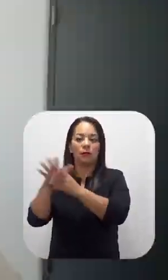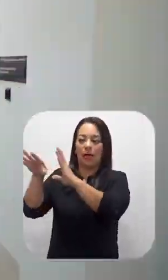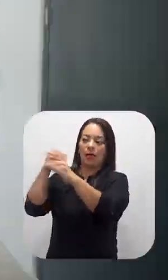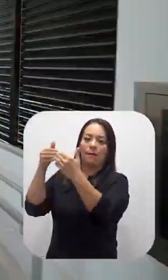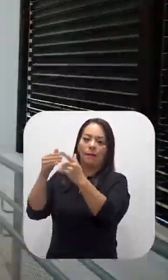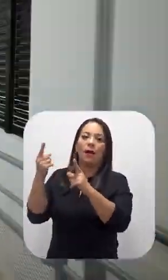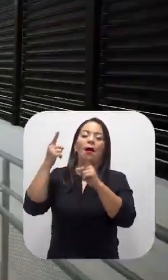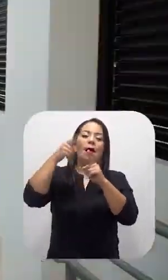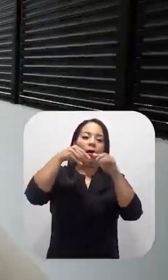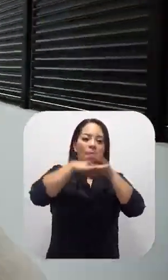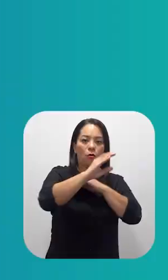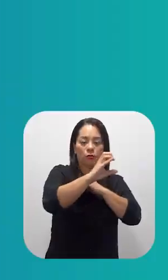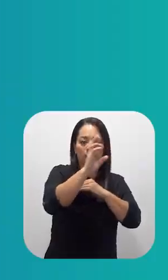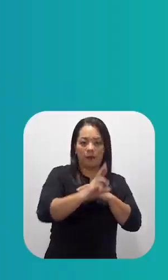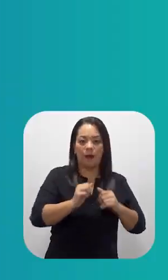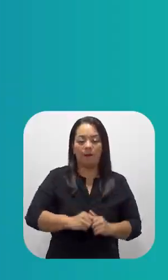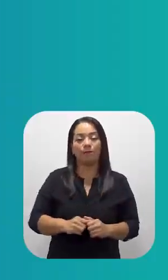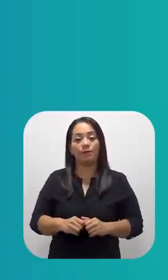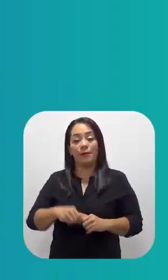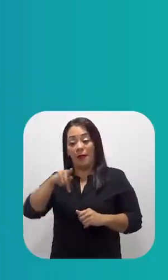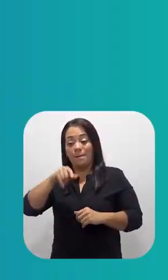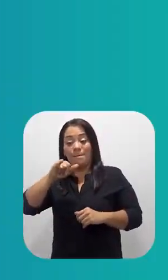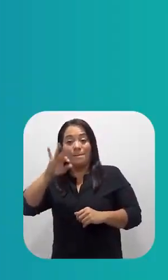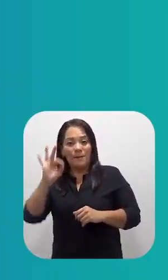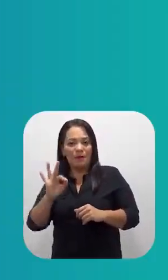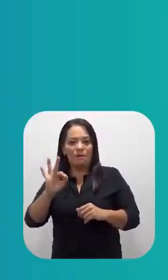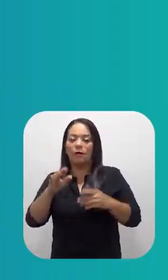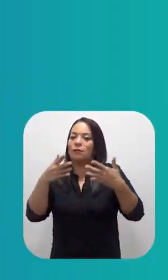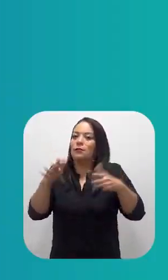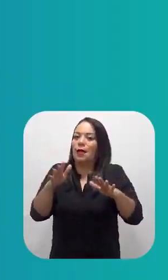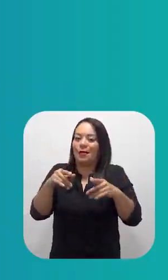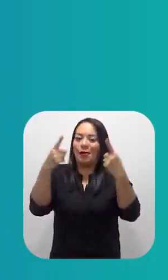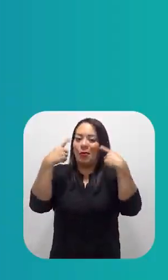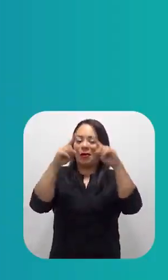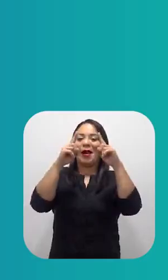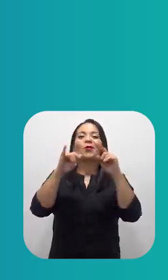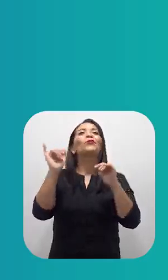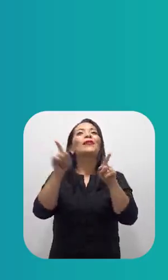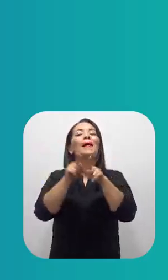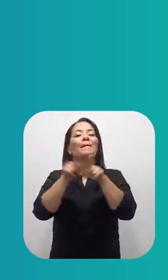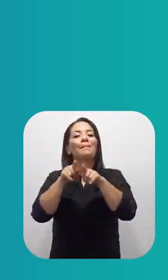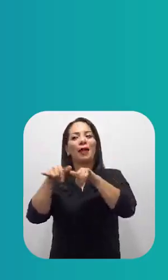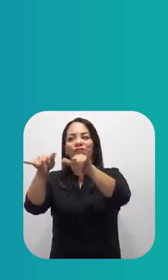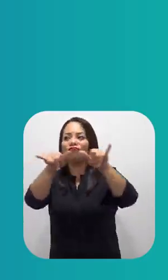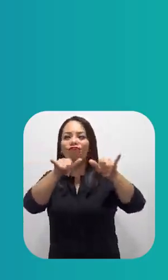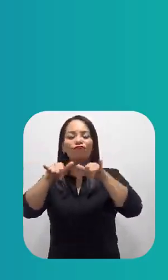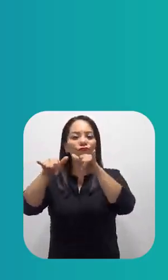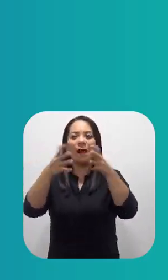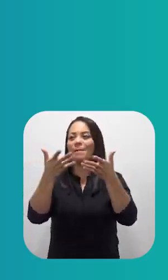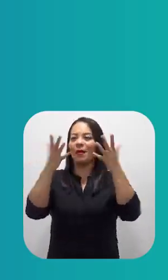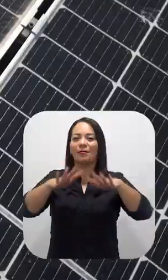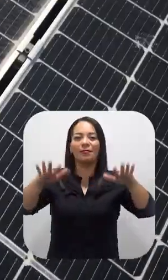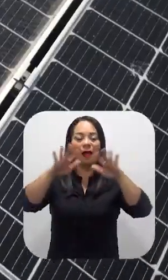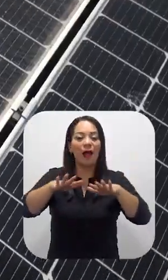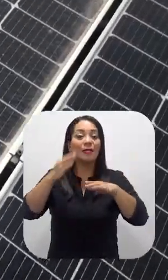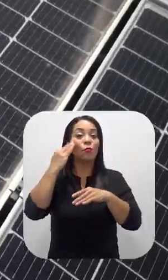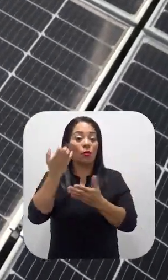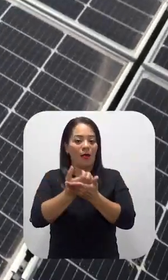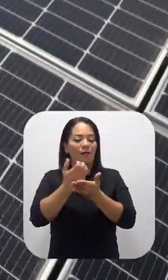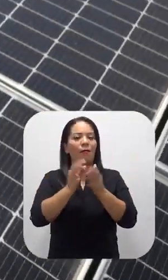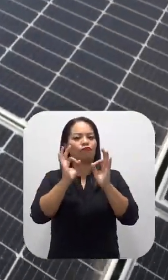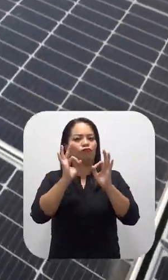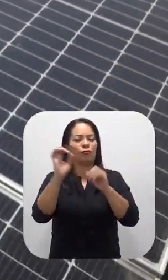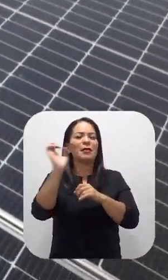y de ingreso a Costa Rica. El PIB se ha desarrollado bajo los mejores estándares ambientales, por sus ahorros en el